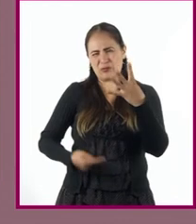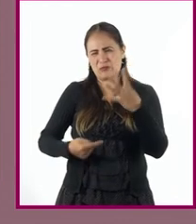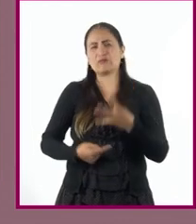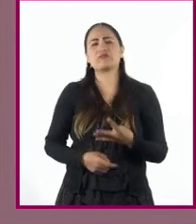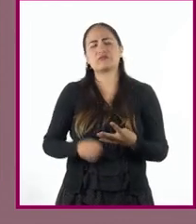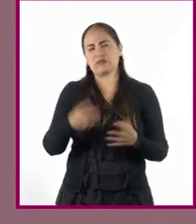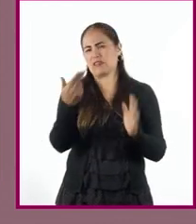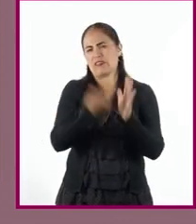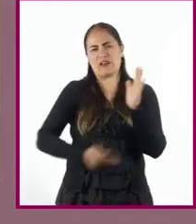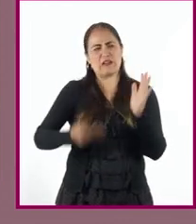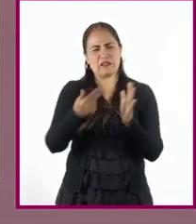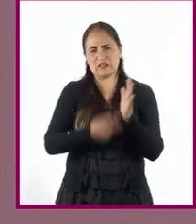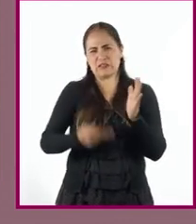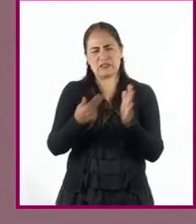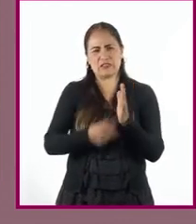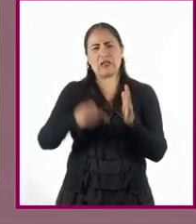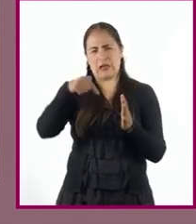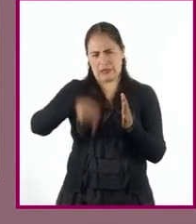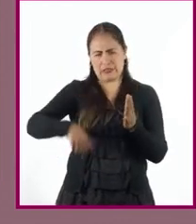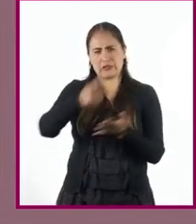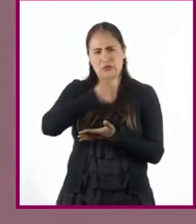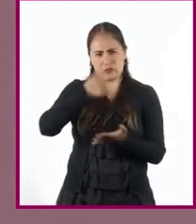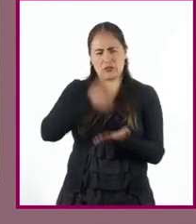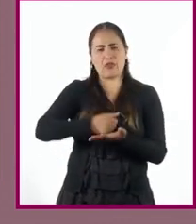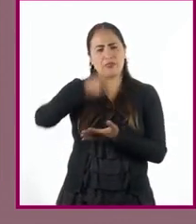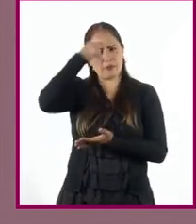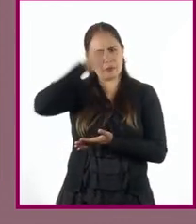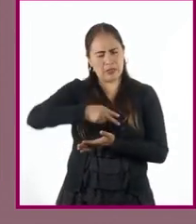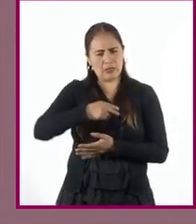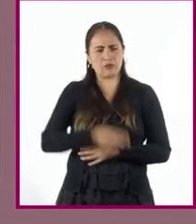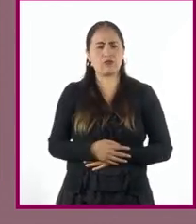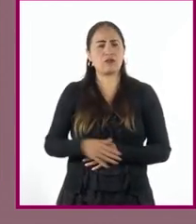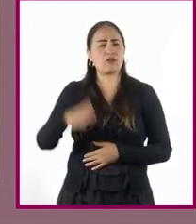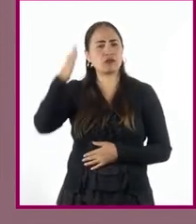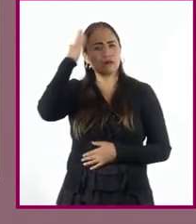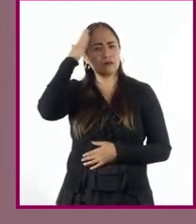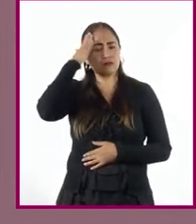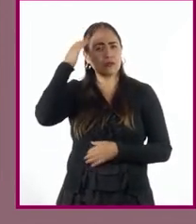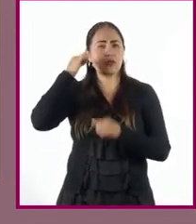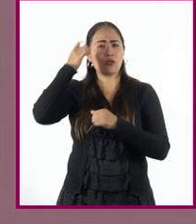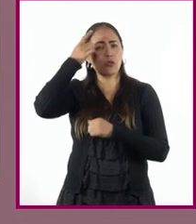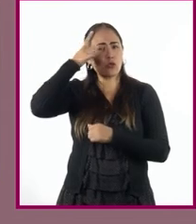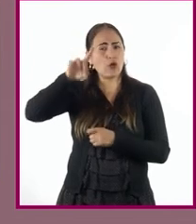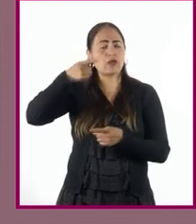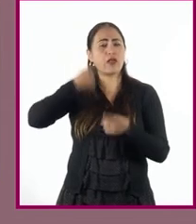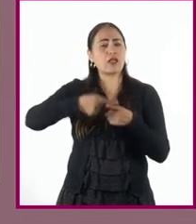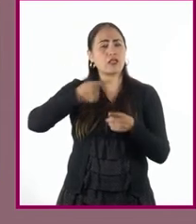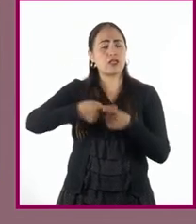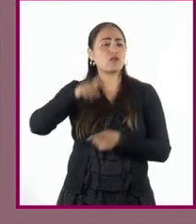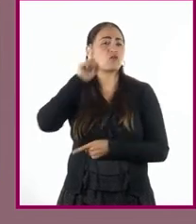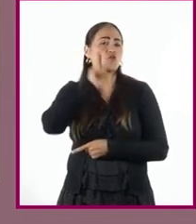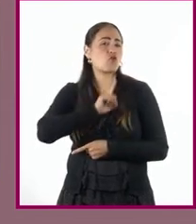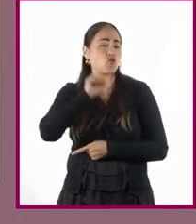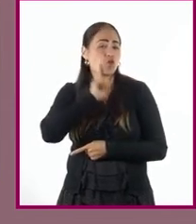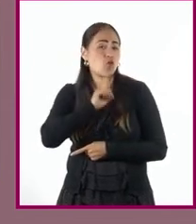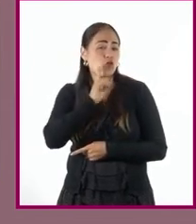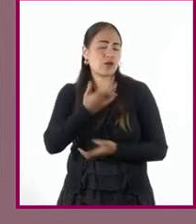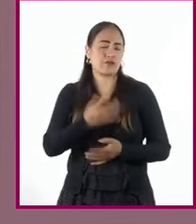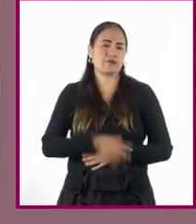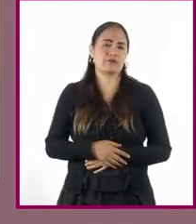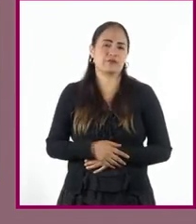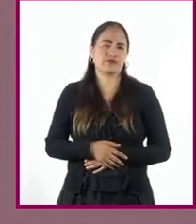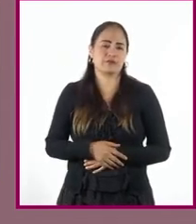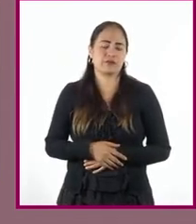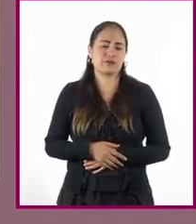que había talleres, en la Ciudad de México, eran propiedad de mujeres. Si a eso le añadimos